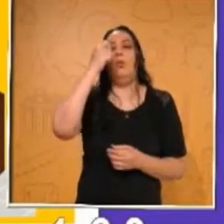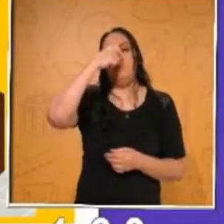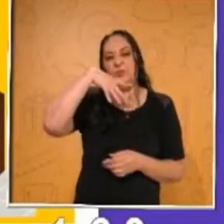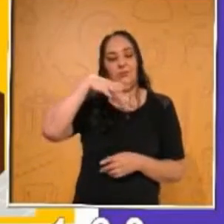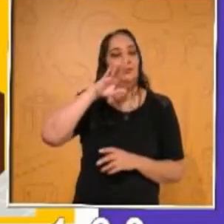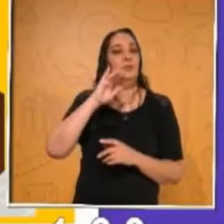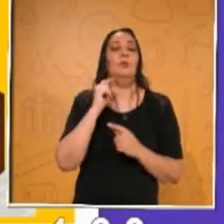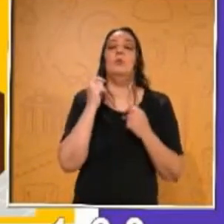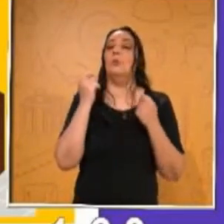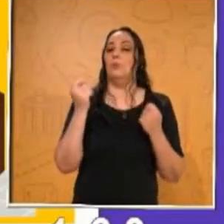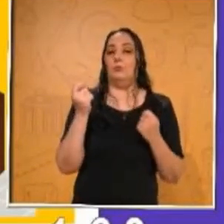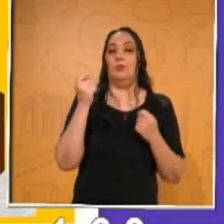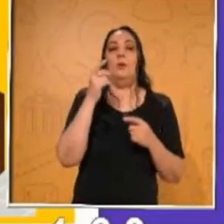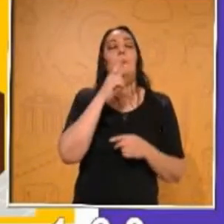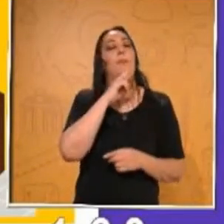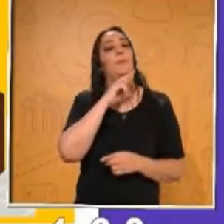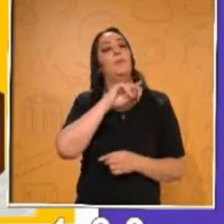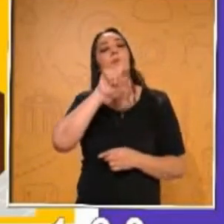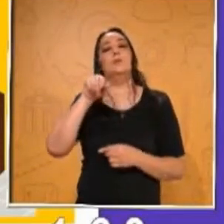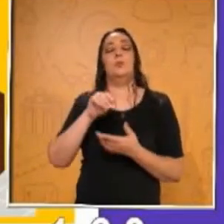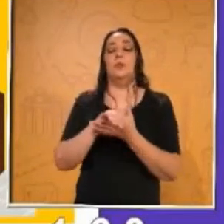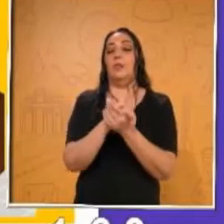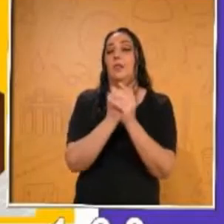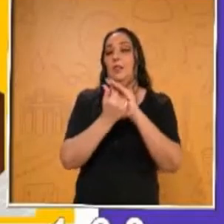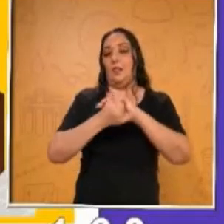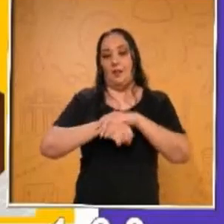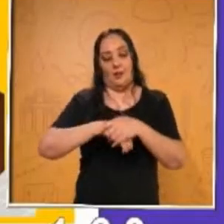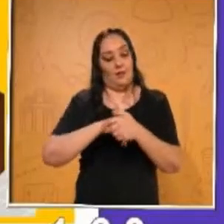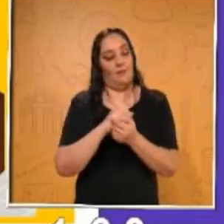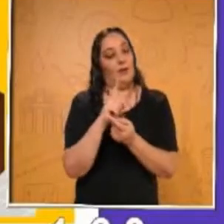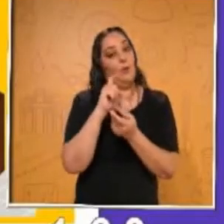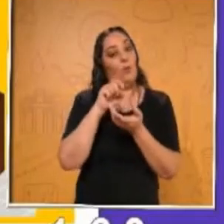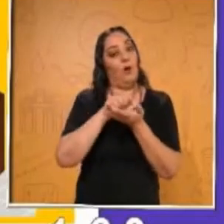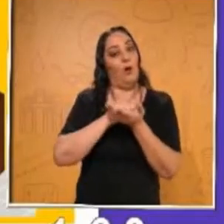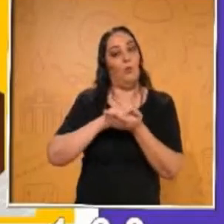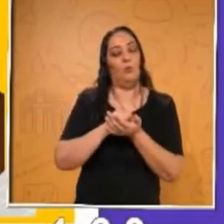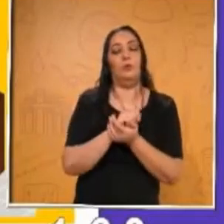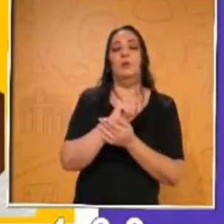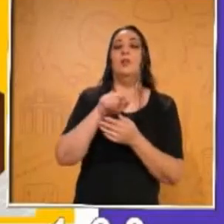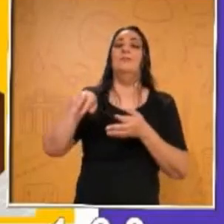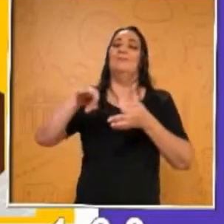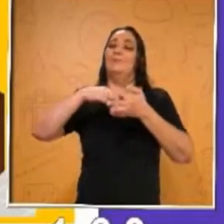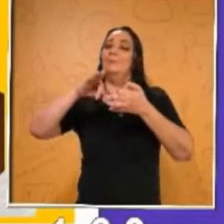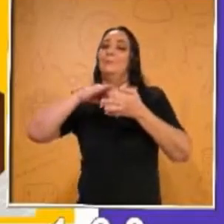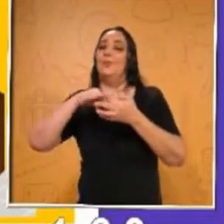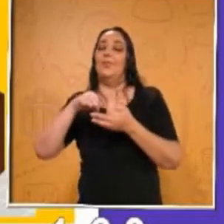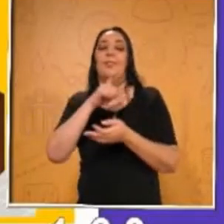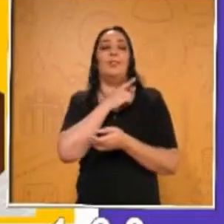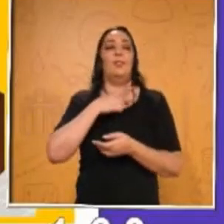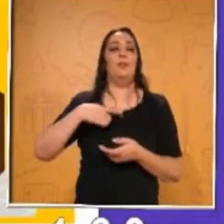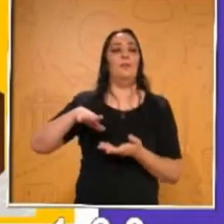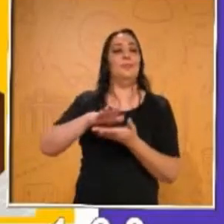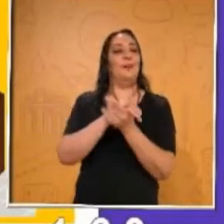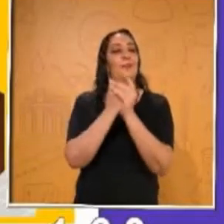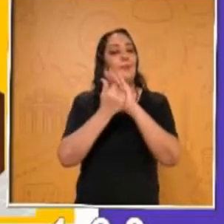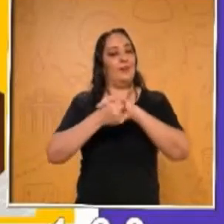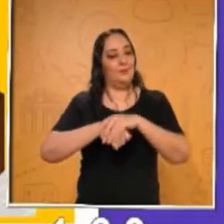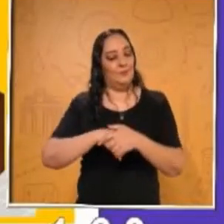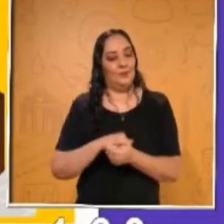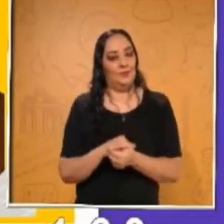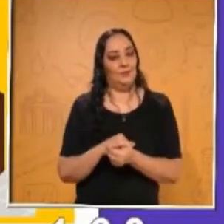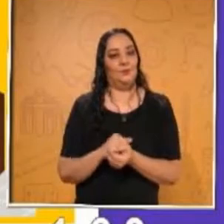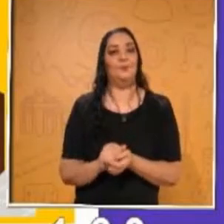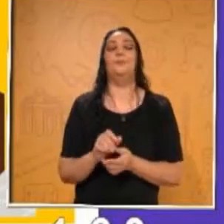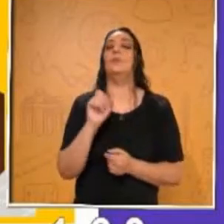agua y con jabón. Número dos, lavado de manos frecuente. Lava tus manos correctamente con jabón y agua.